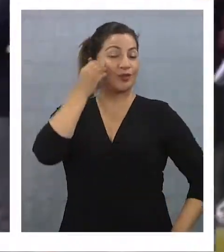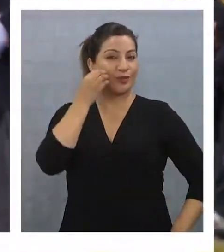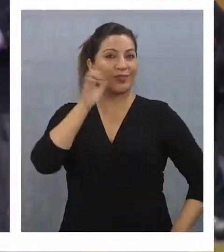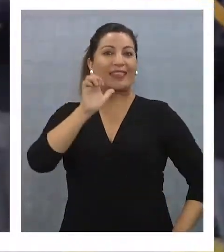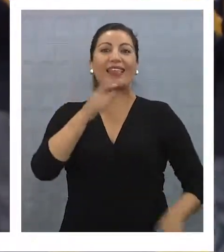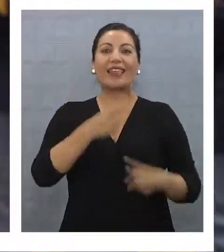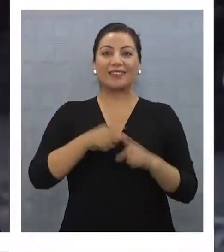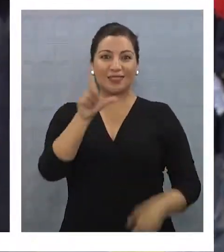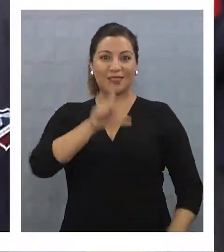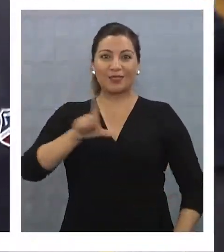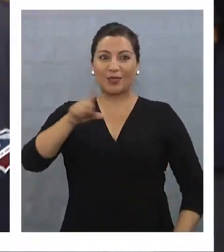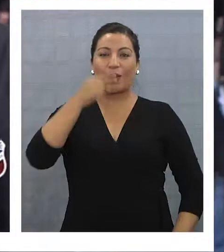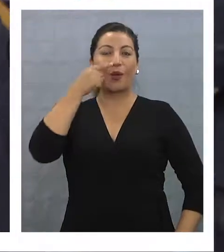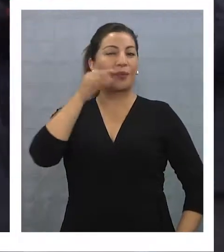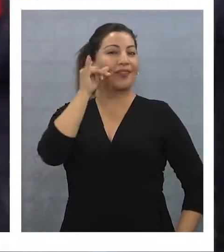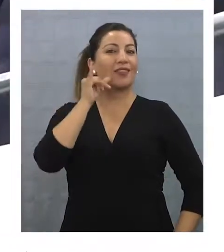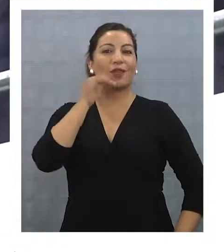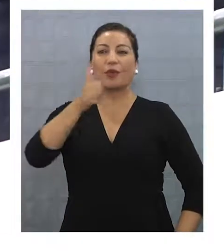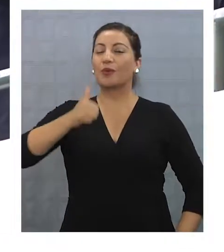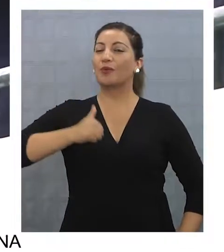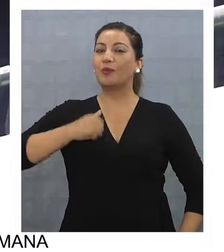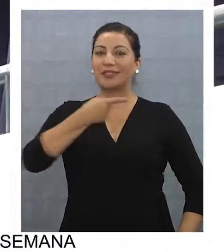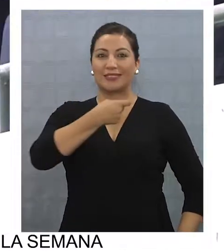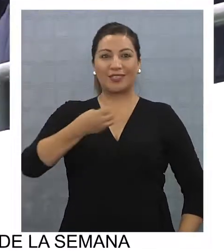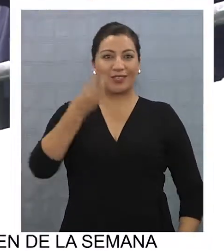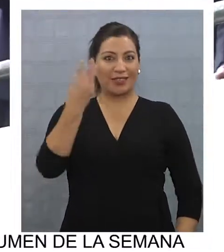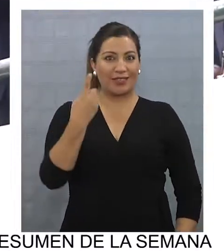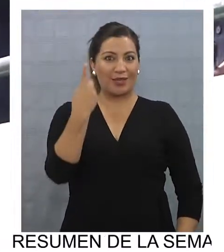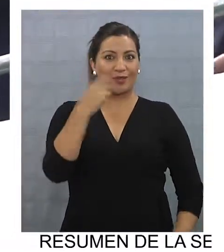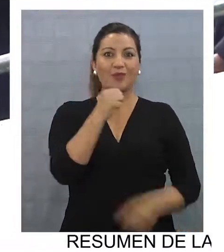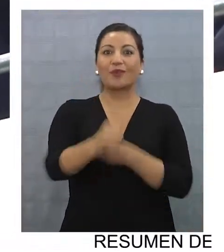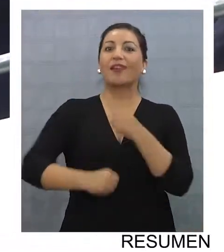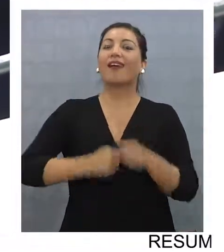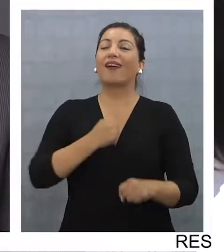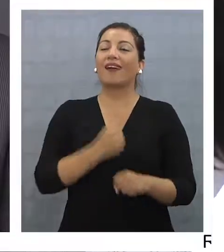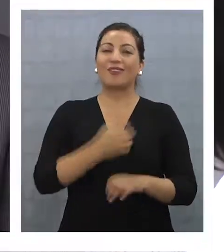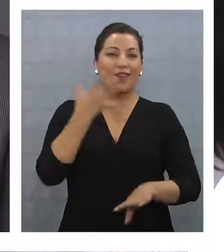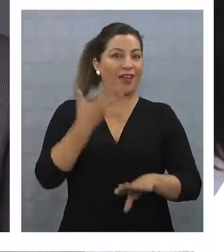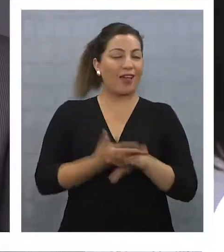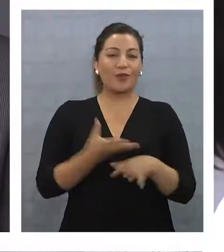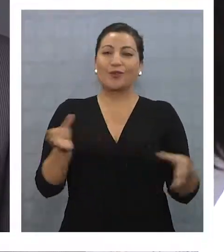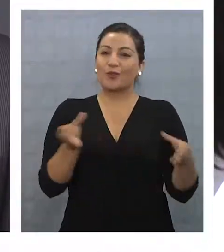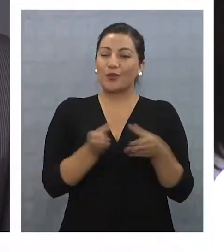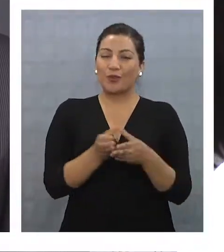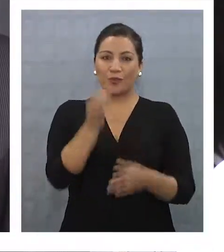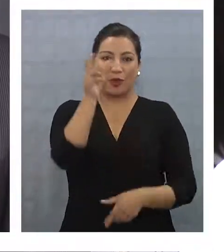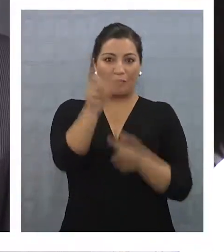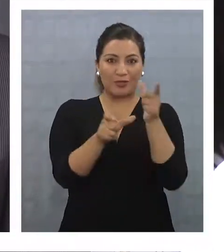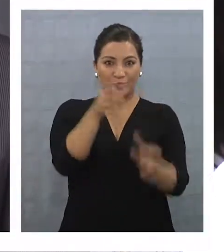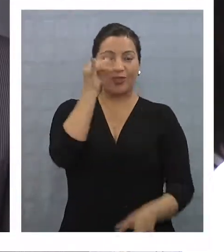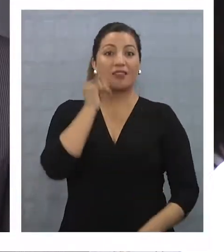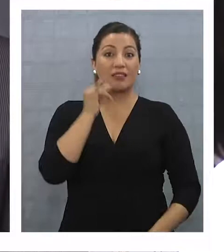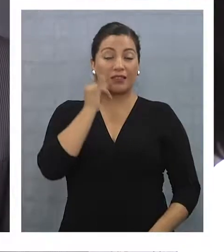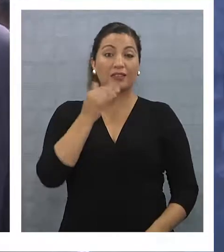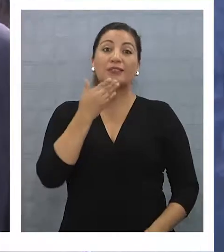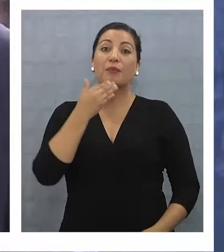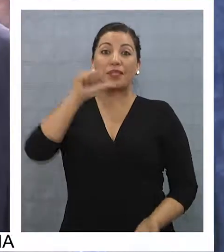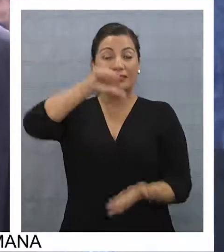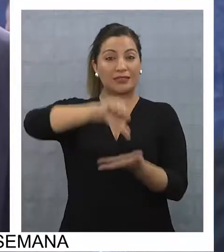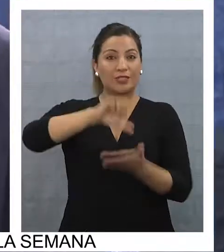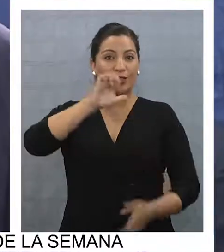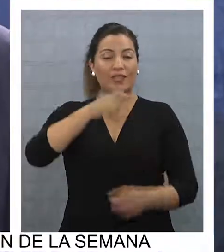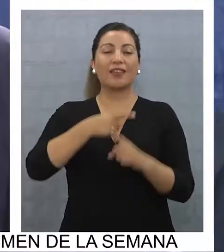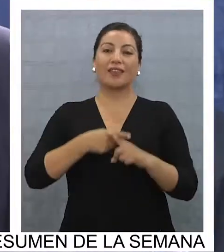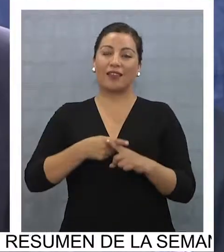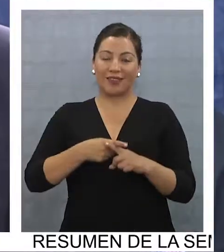ex liceo de hombres de Iquique, cumplió 131 años formando generaciones de iquiqueños, mientras que el Centro de Exalumnos